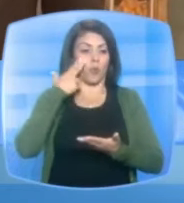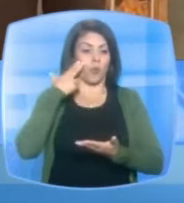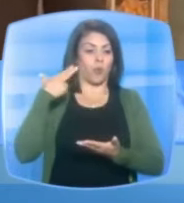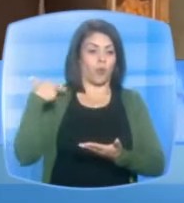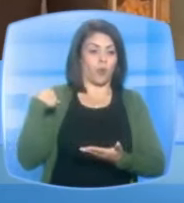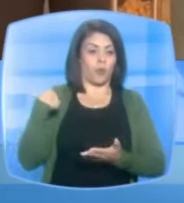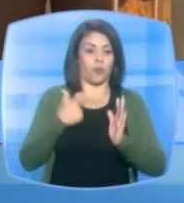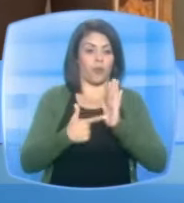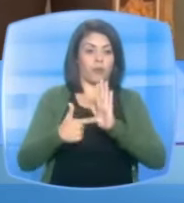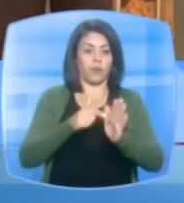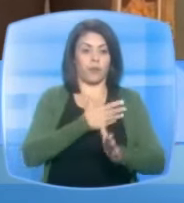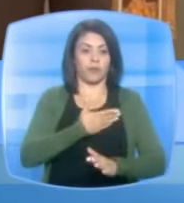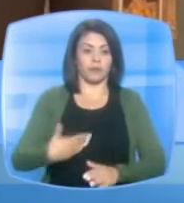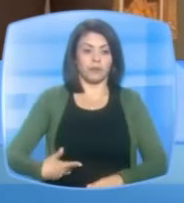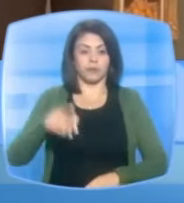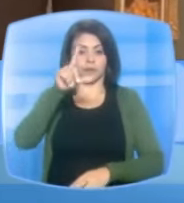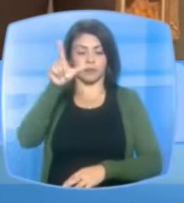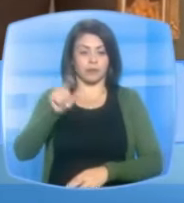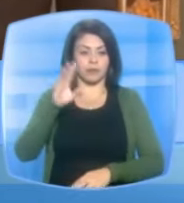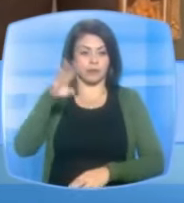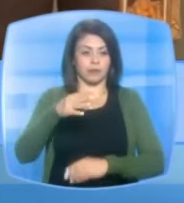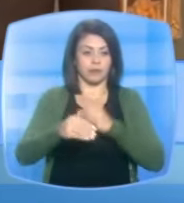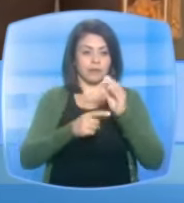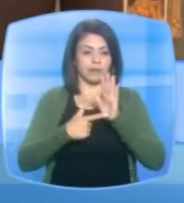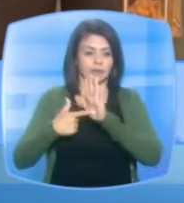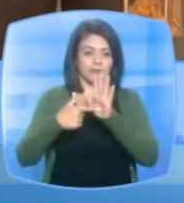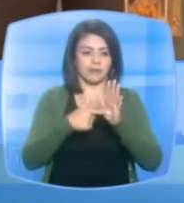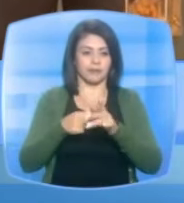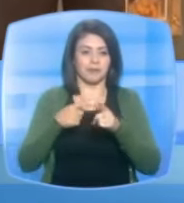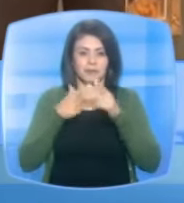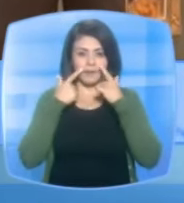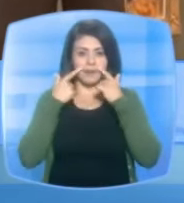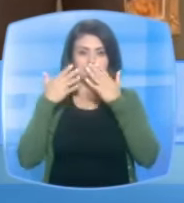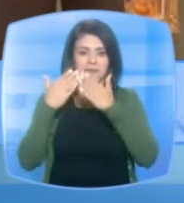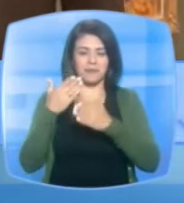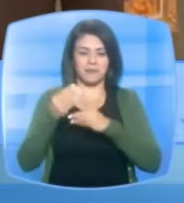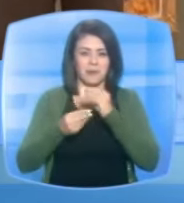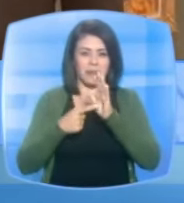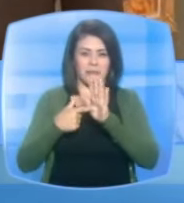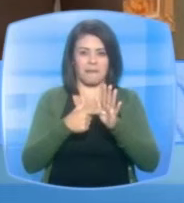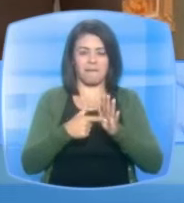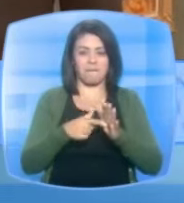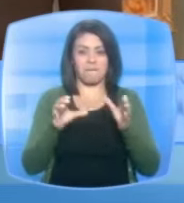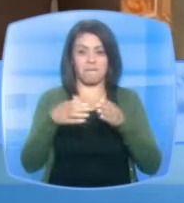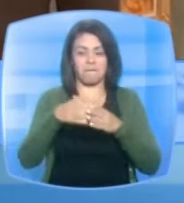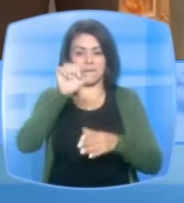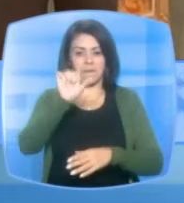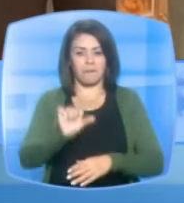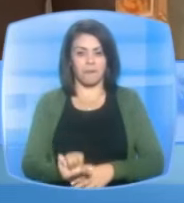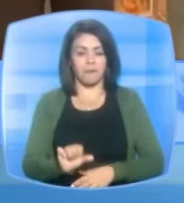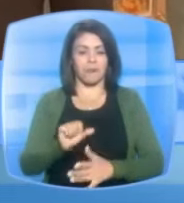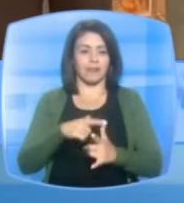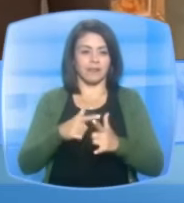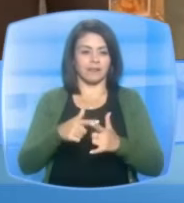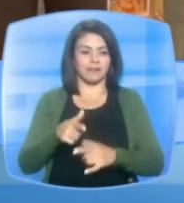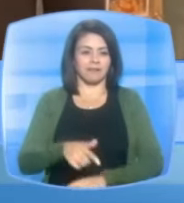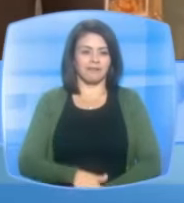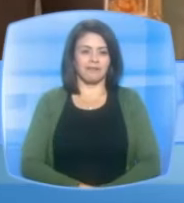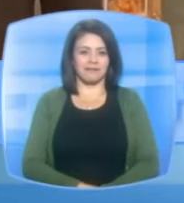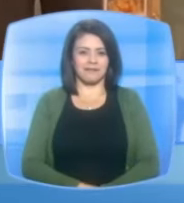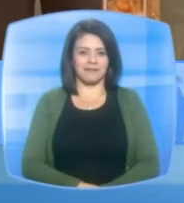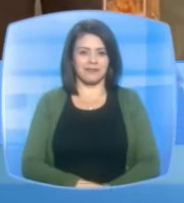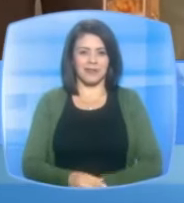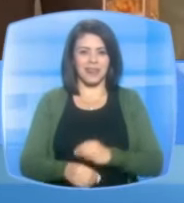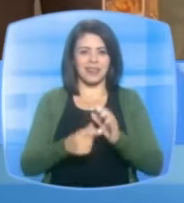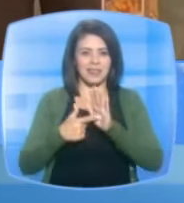belicista del presidente de Guyana va en aumento, siguiendo el guión dictado por el Comando Sur, sin duda alguna. Por